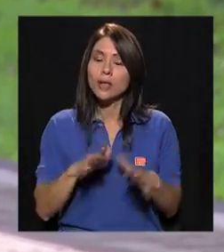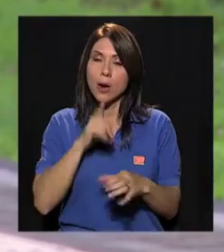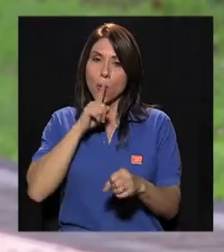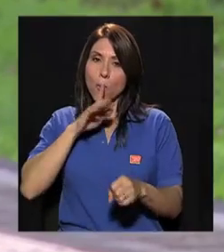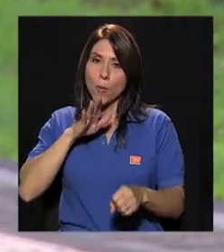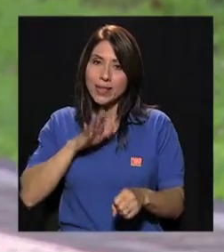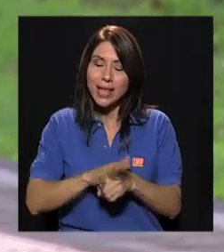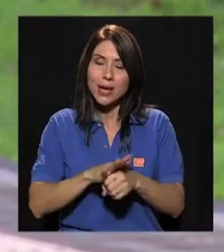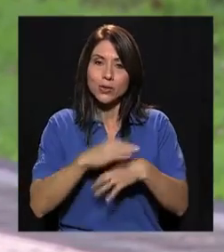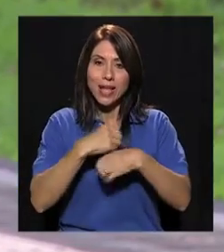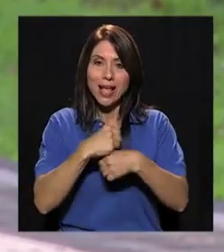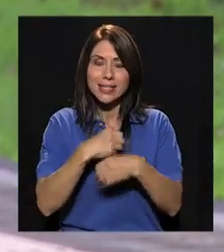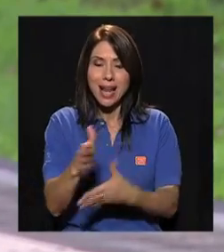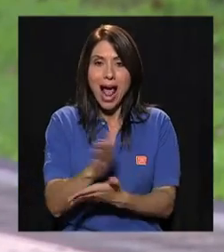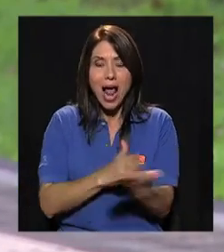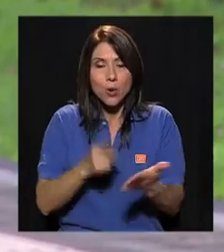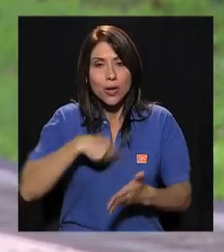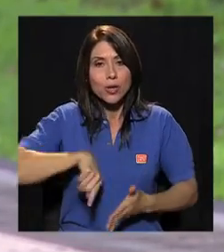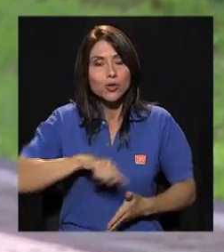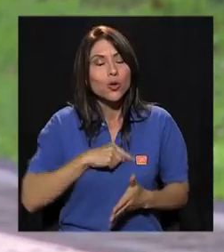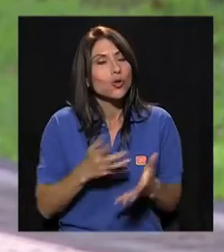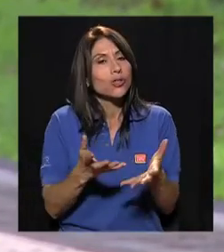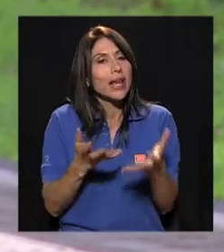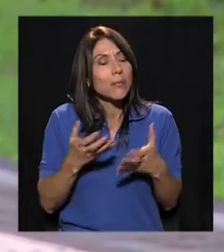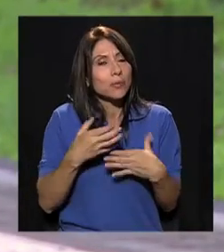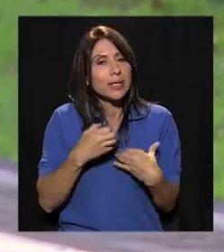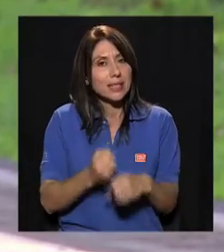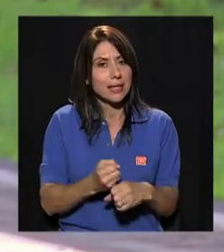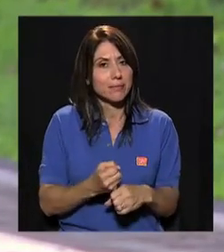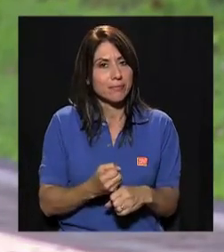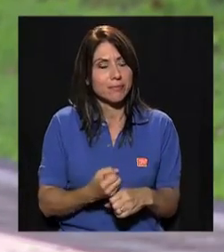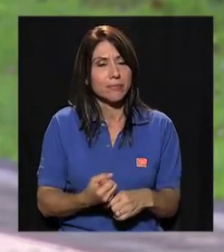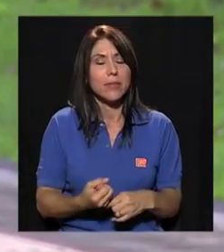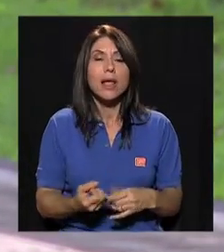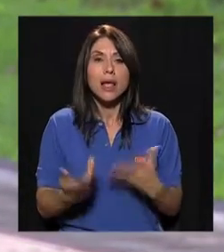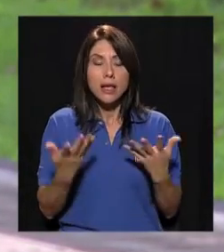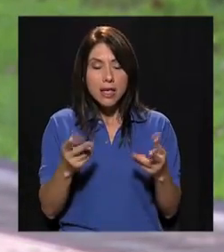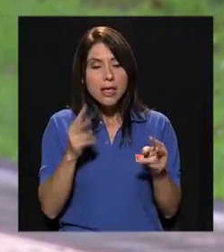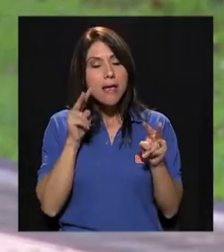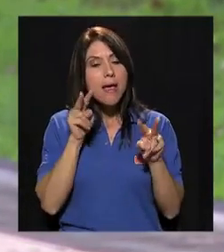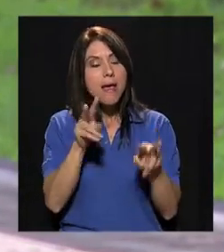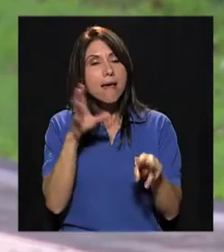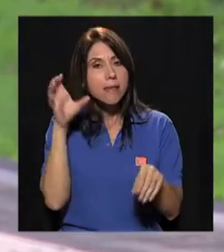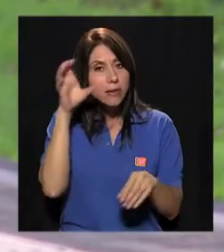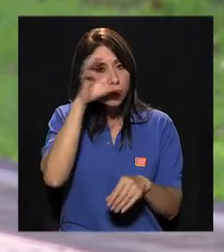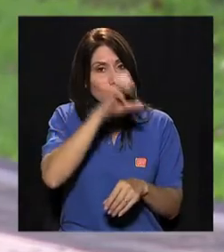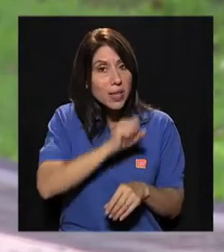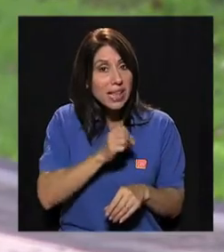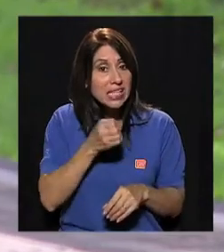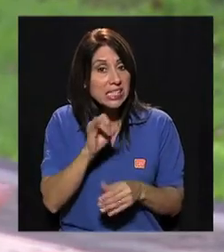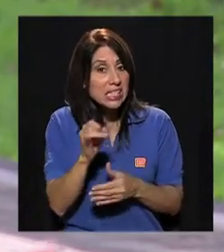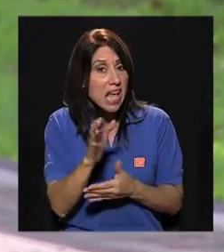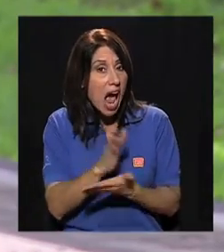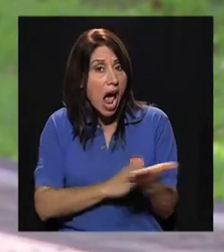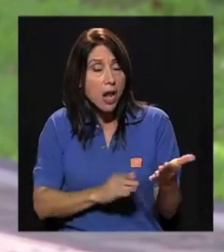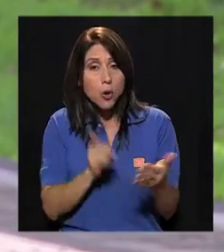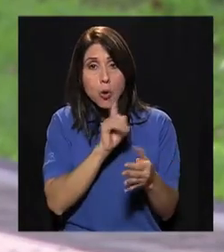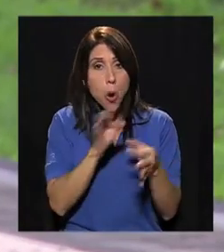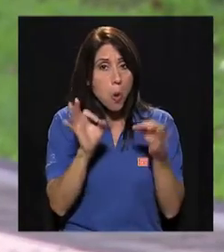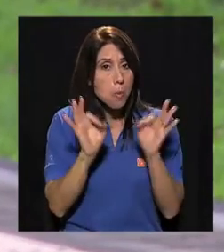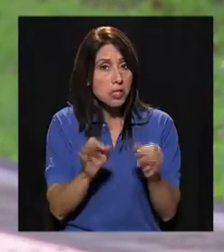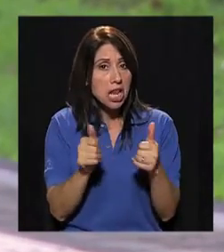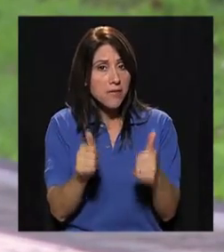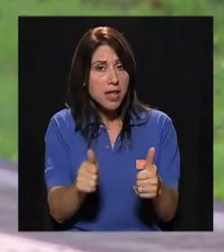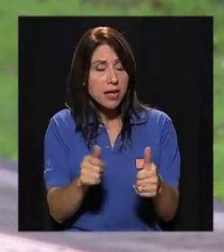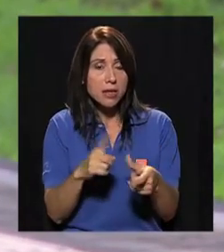a comprometernos en llevar a cabo lo que queríamos hacer desde un primer momento, valorando que si las cosas